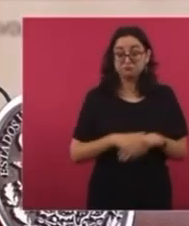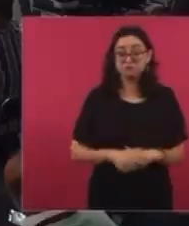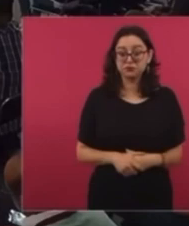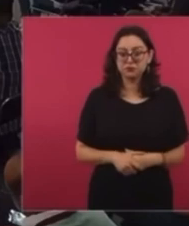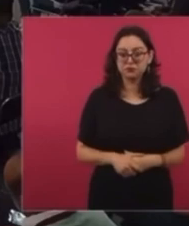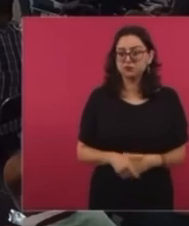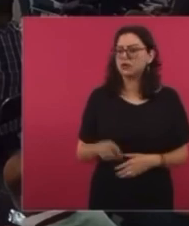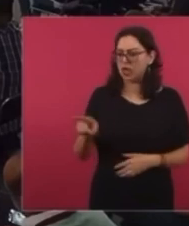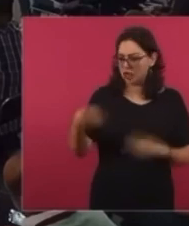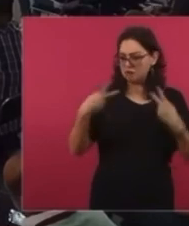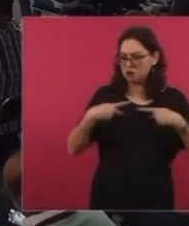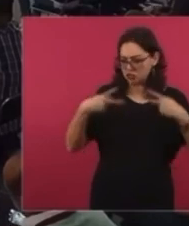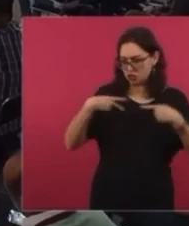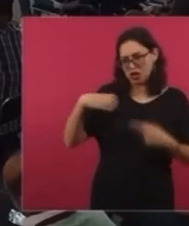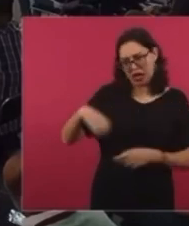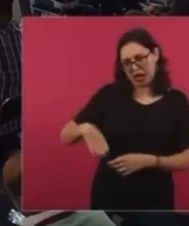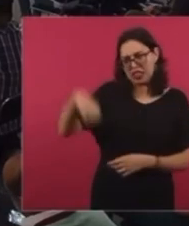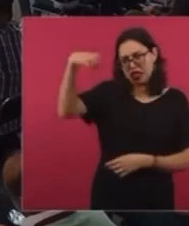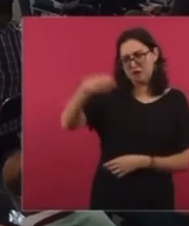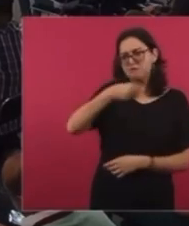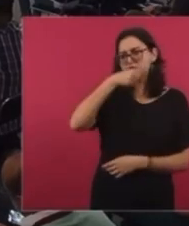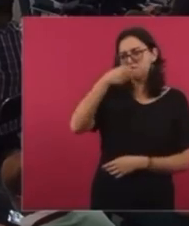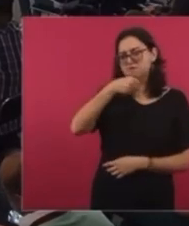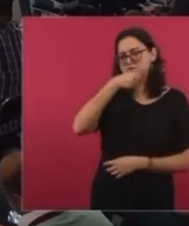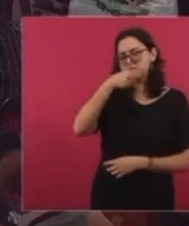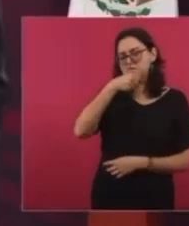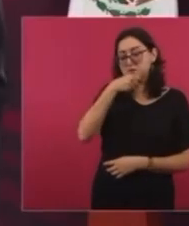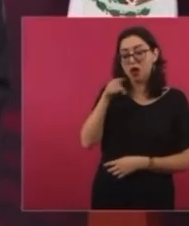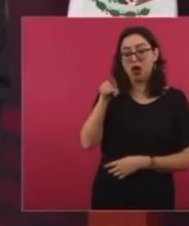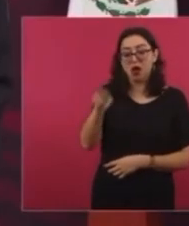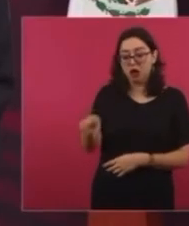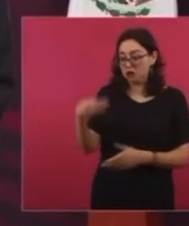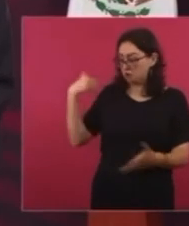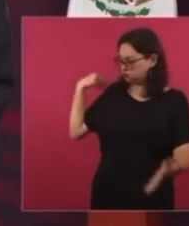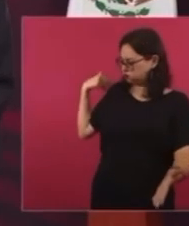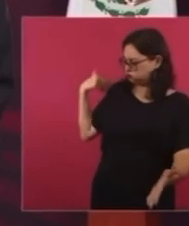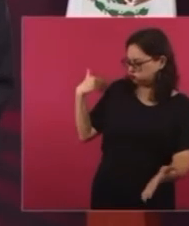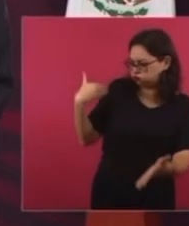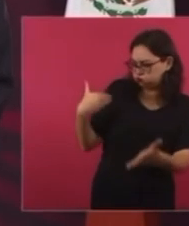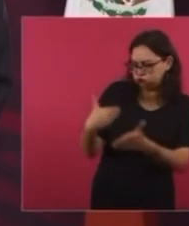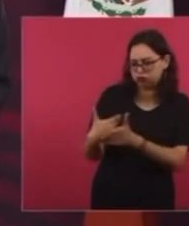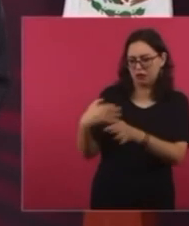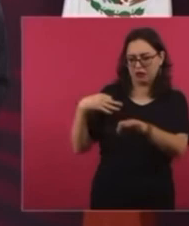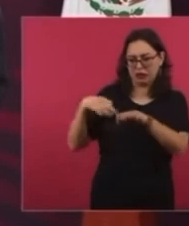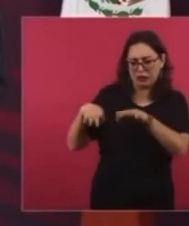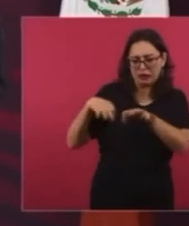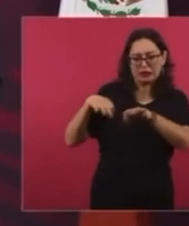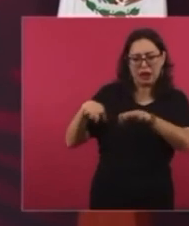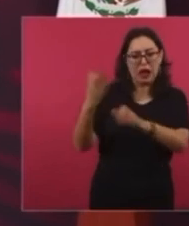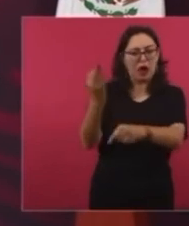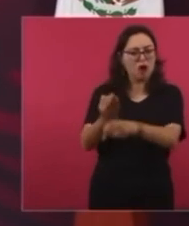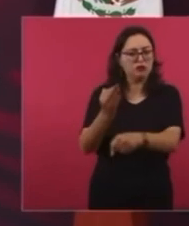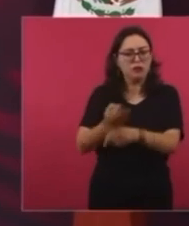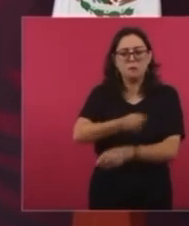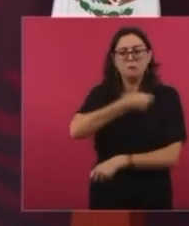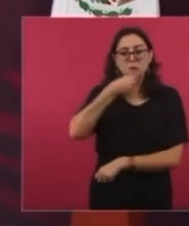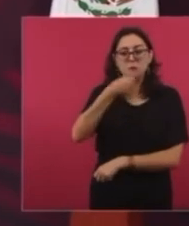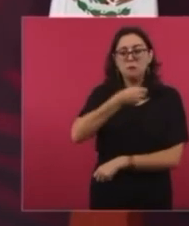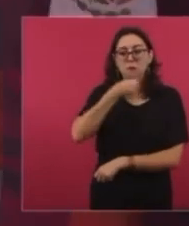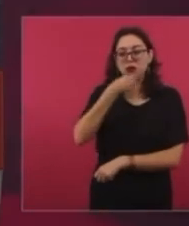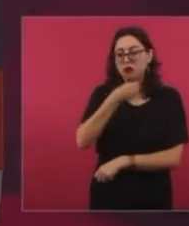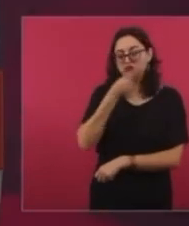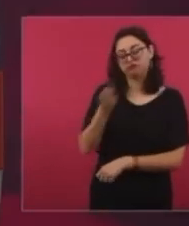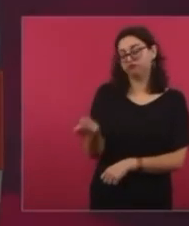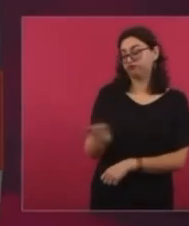que ha trabajado toda su vida no merece una recompensa, no